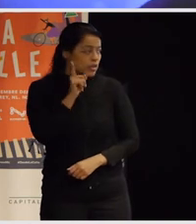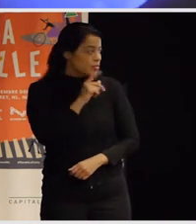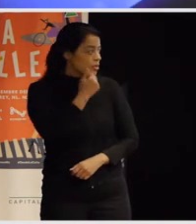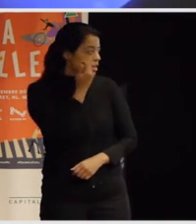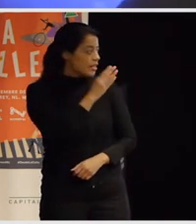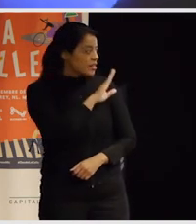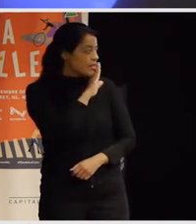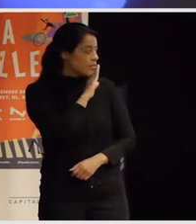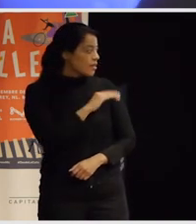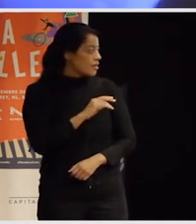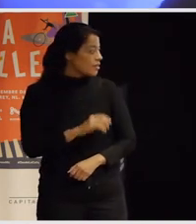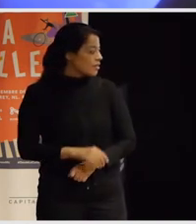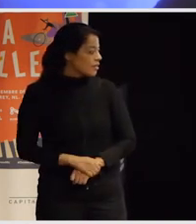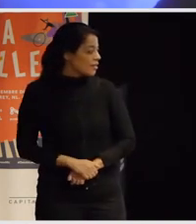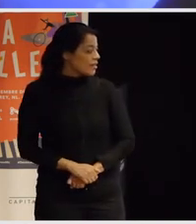pero